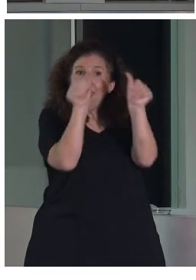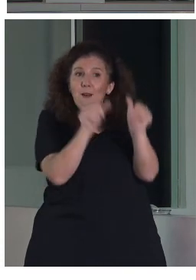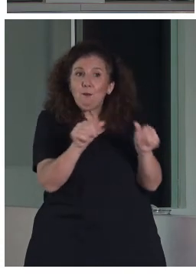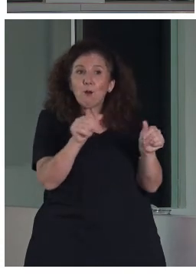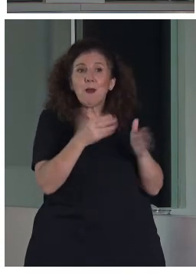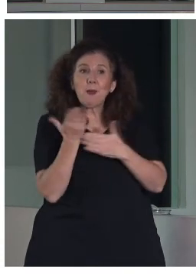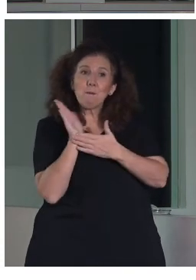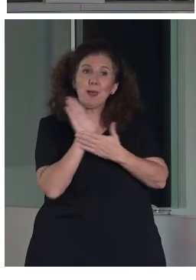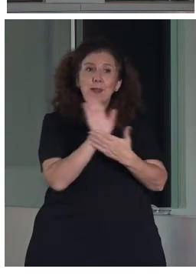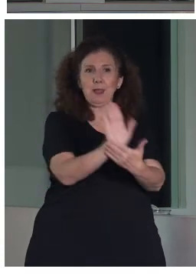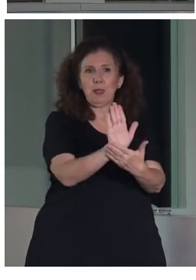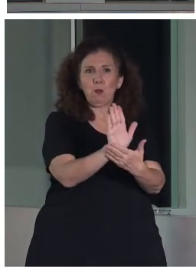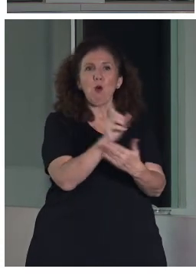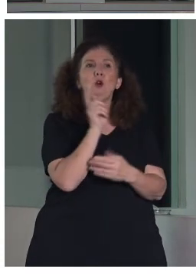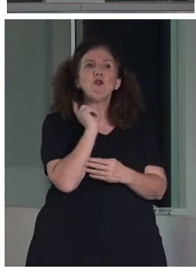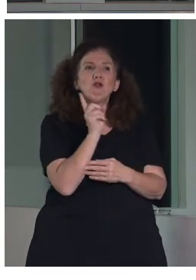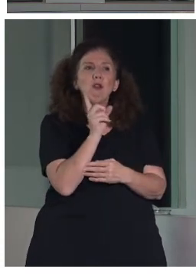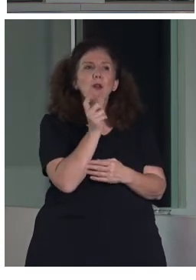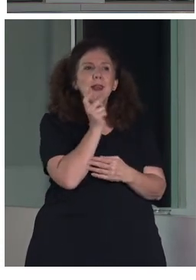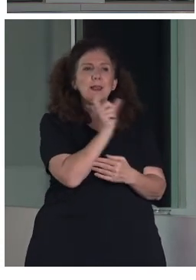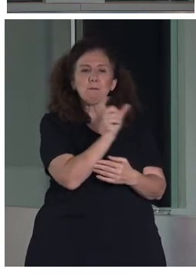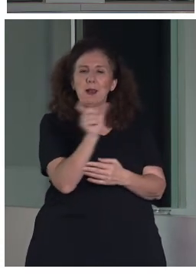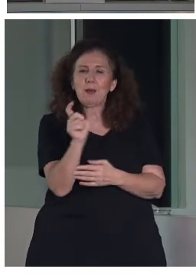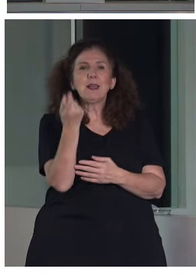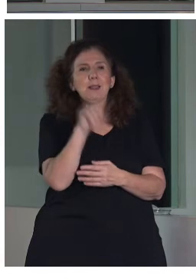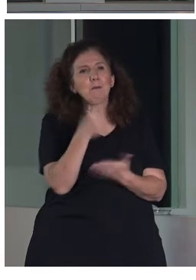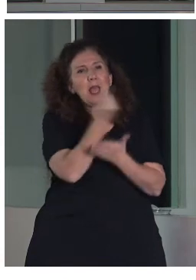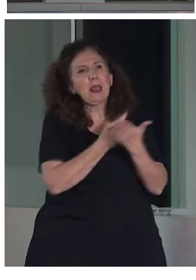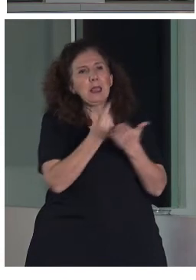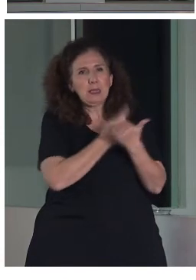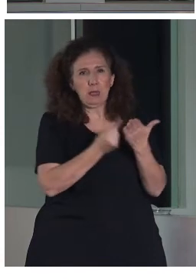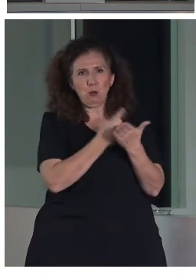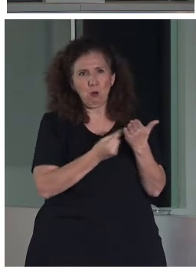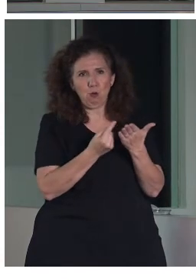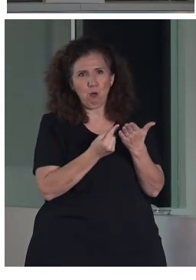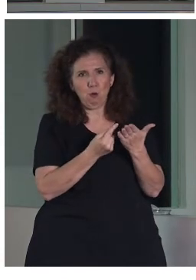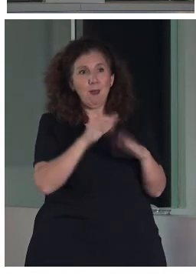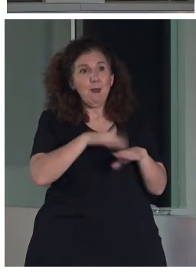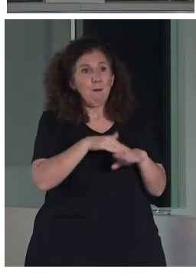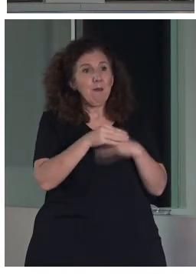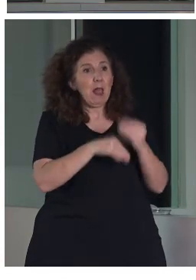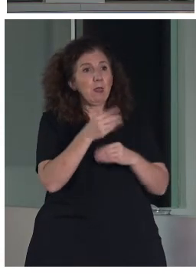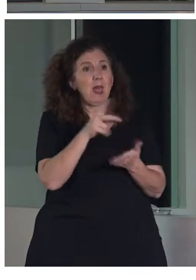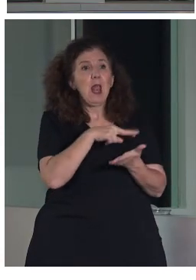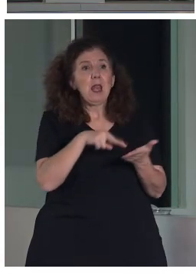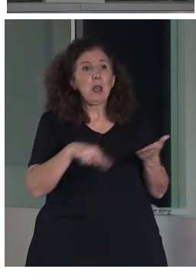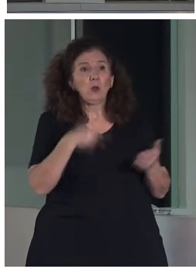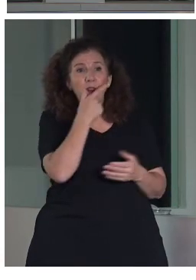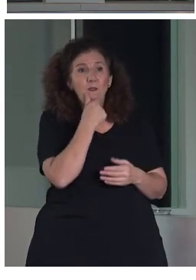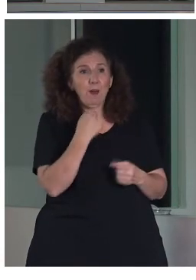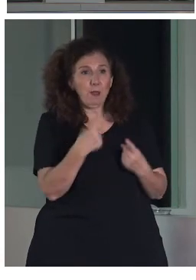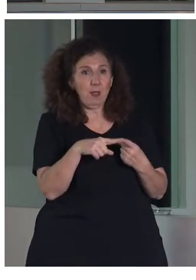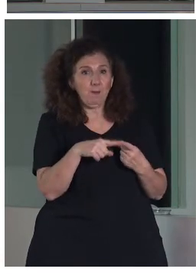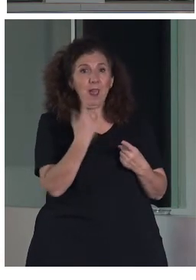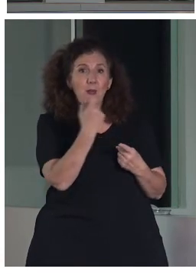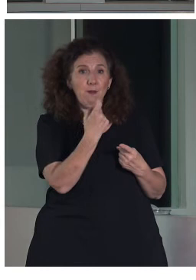no solo tiene que ver con las palabras, sino también con el diseño y la maquetación. Para que sea lectura fácil, debemos contar no solo